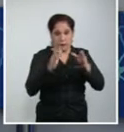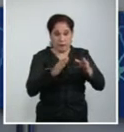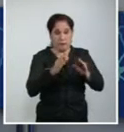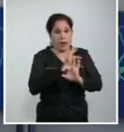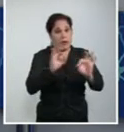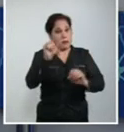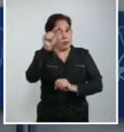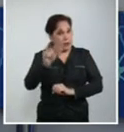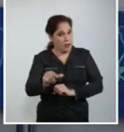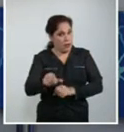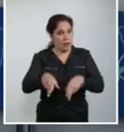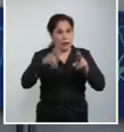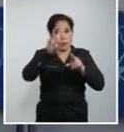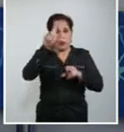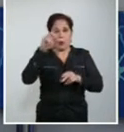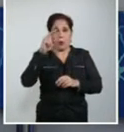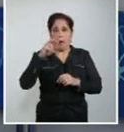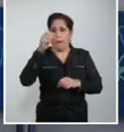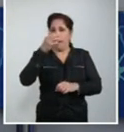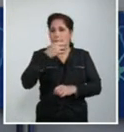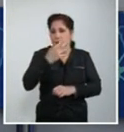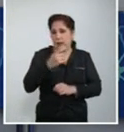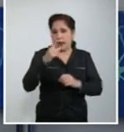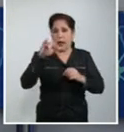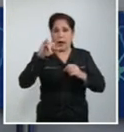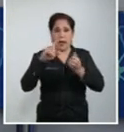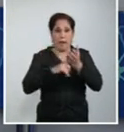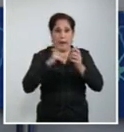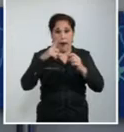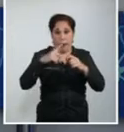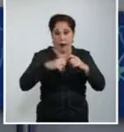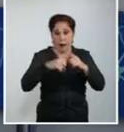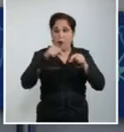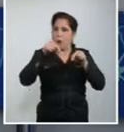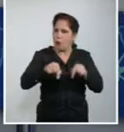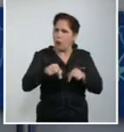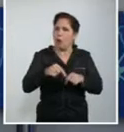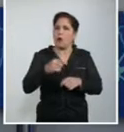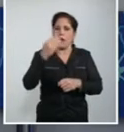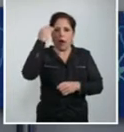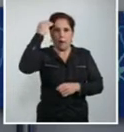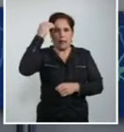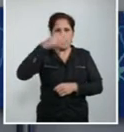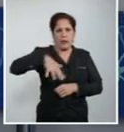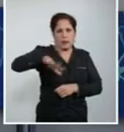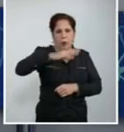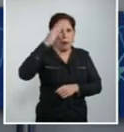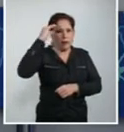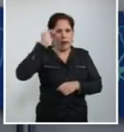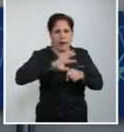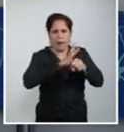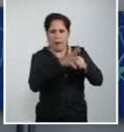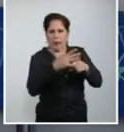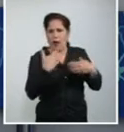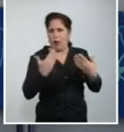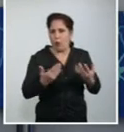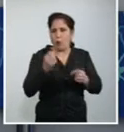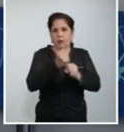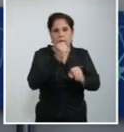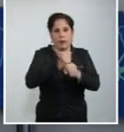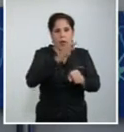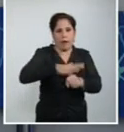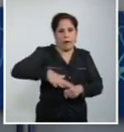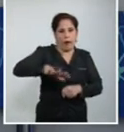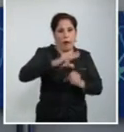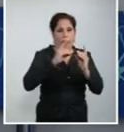Especialistas del Instituto de Medicina Tropical Pedro Coury ofrecieron hoy una capacitación sobre la COVID-19 a trabajadores de